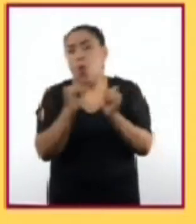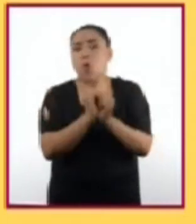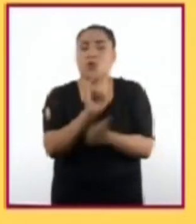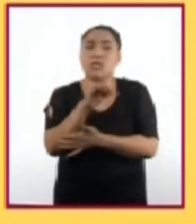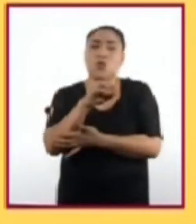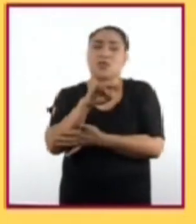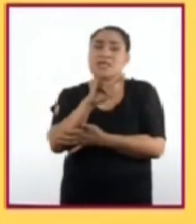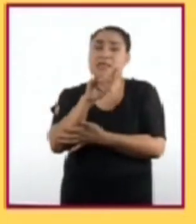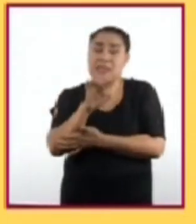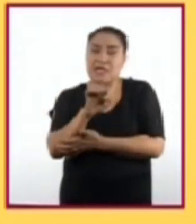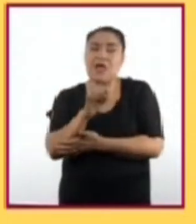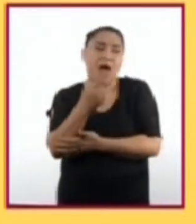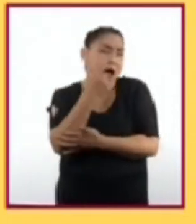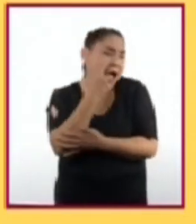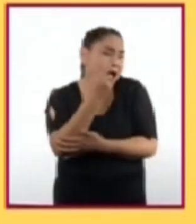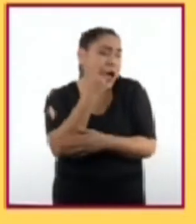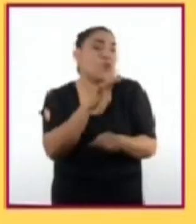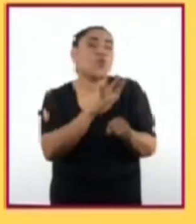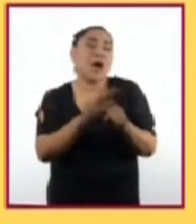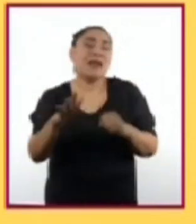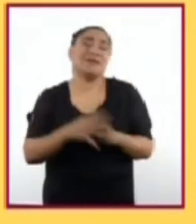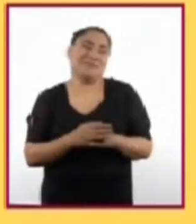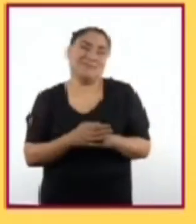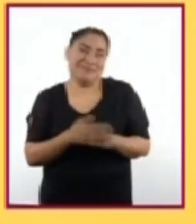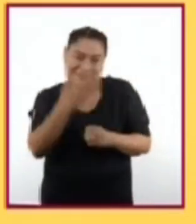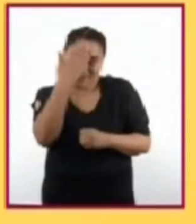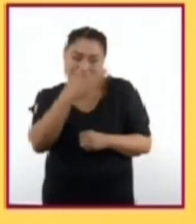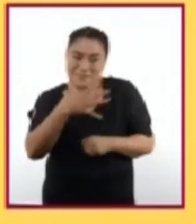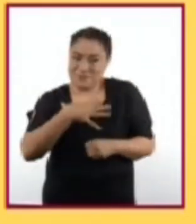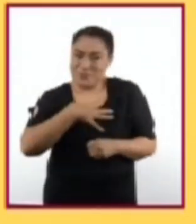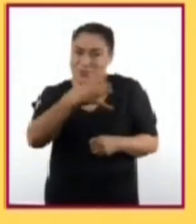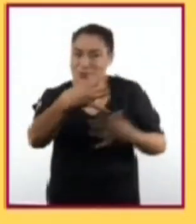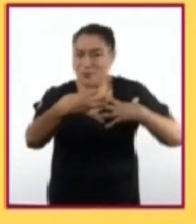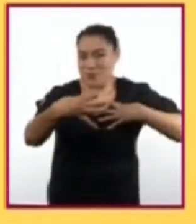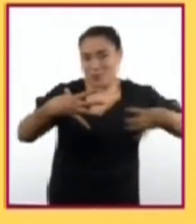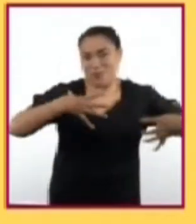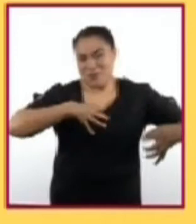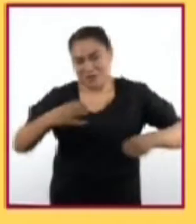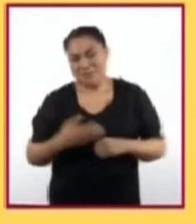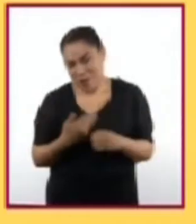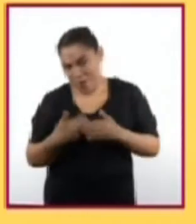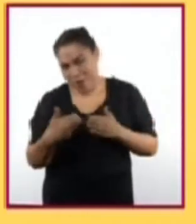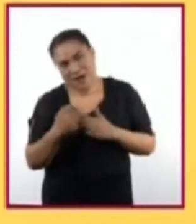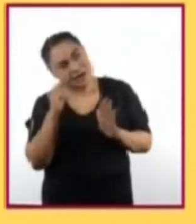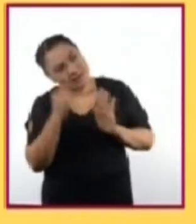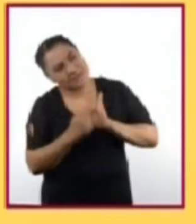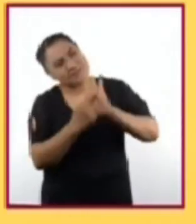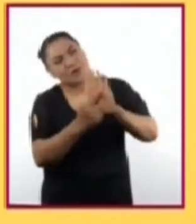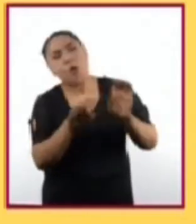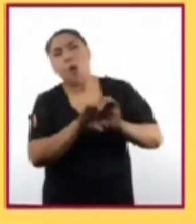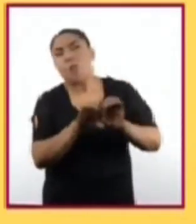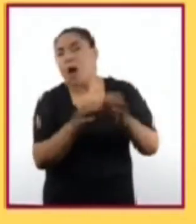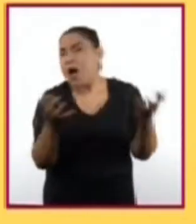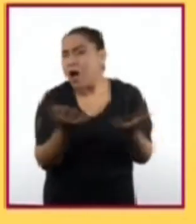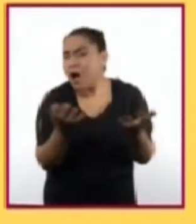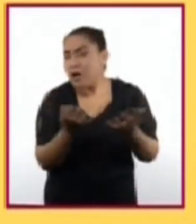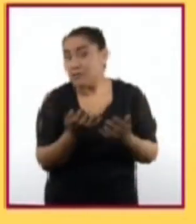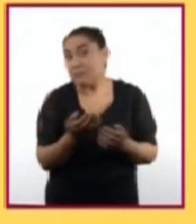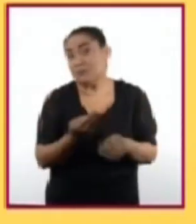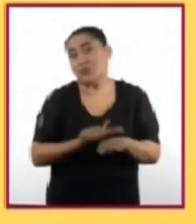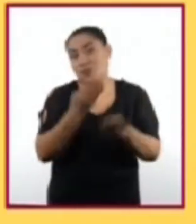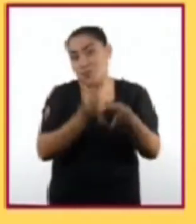nos resulta más familiar son los rayos X. Veamos cómo es que funcionan y por qué es tan importante contar con este